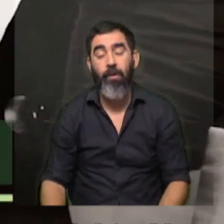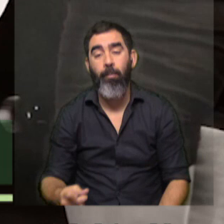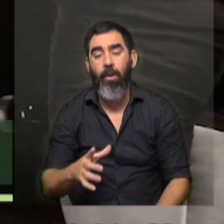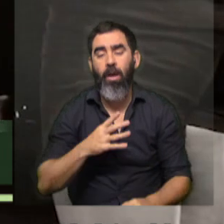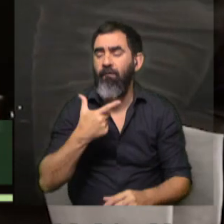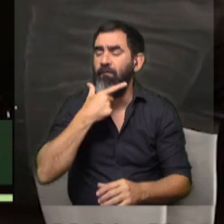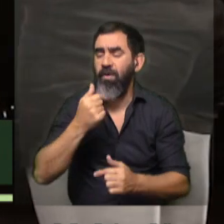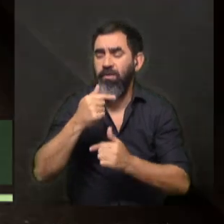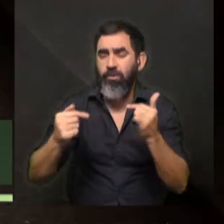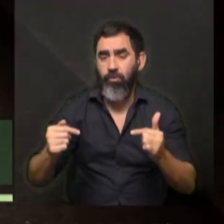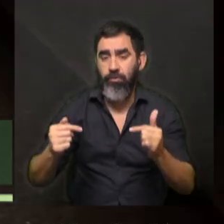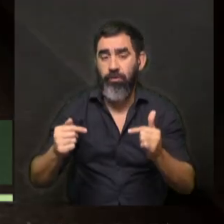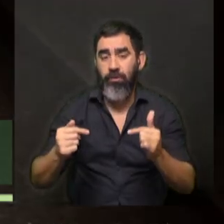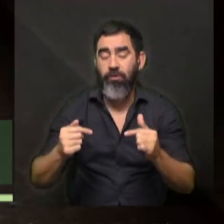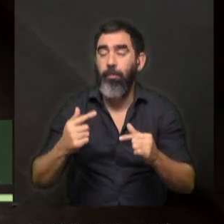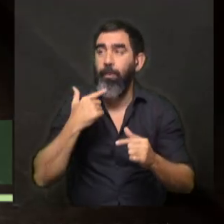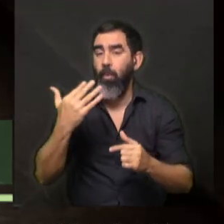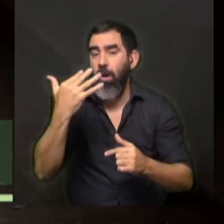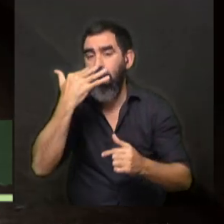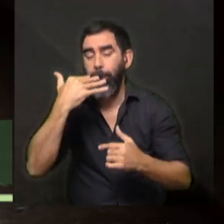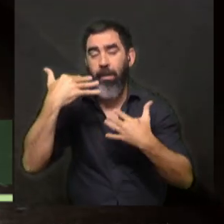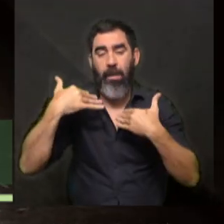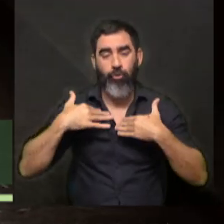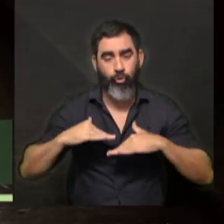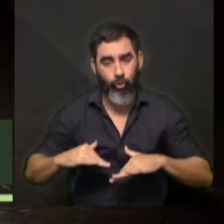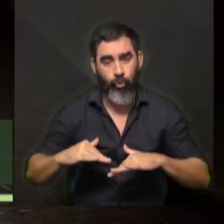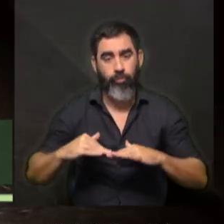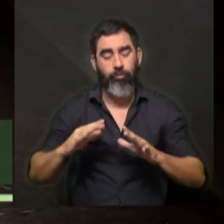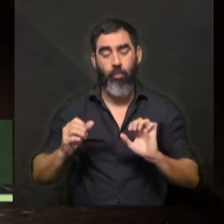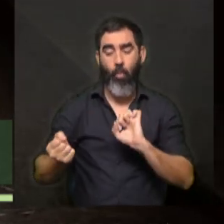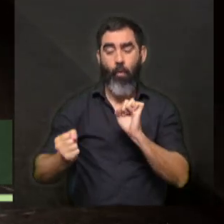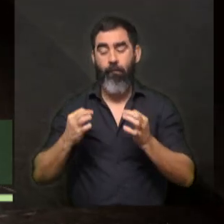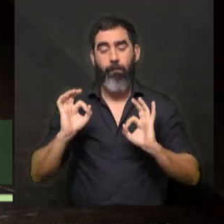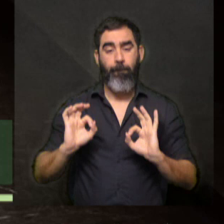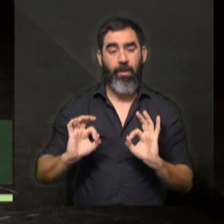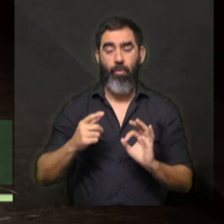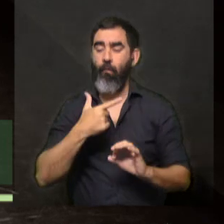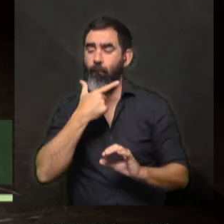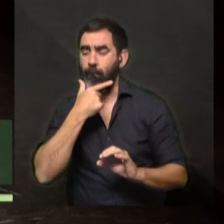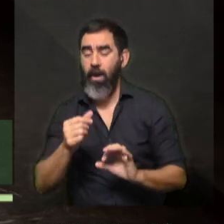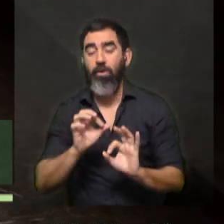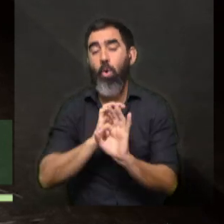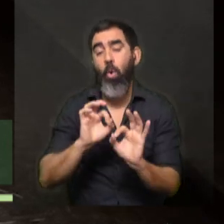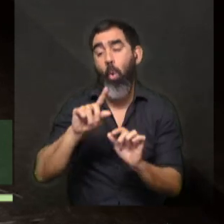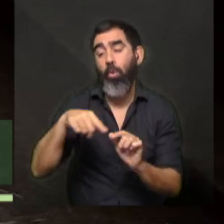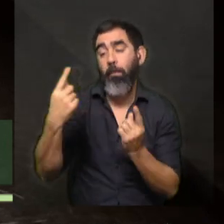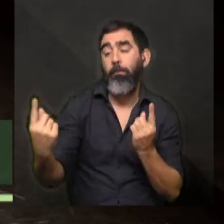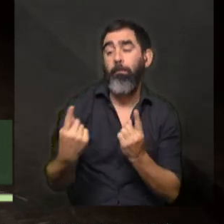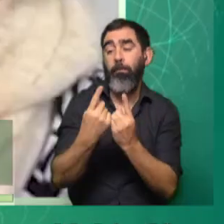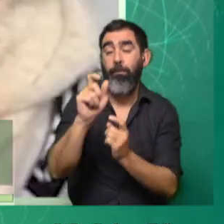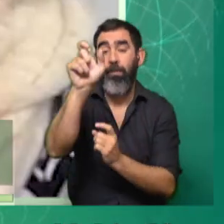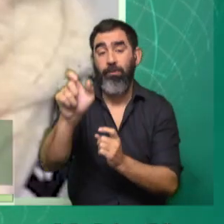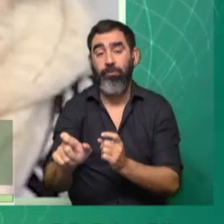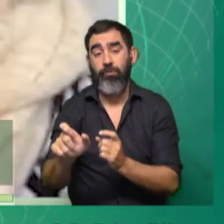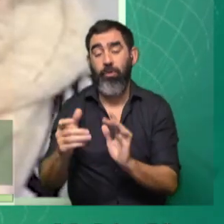muy simples que tenemos desde la respiración o posiciones muy simples que podemos hacer o encontrarnos con otra persona y